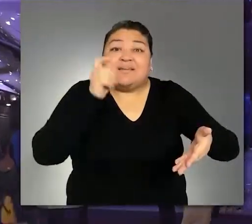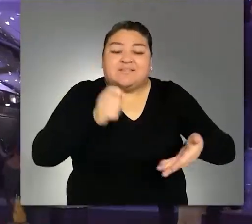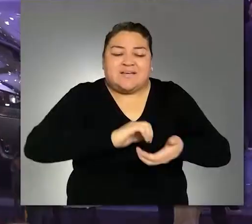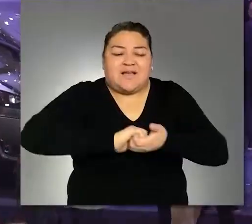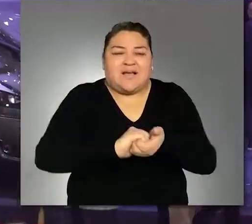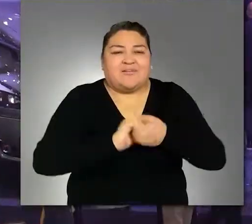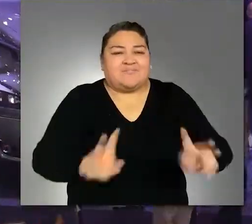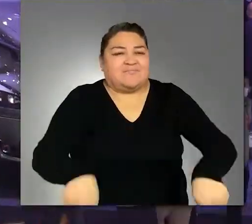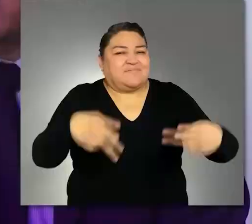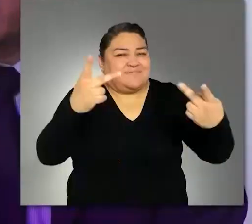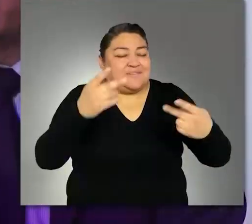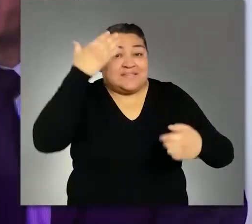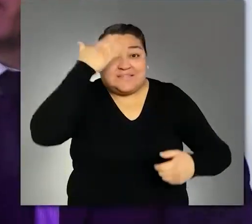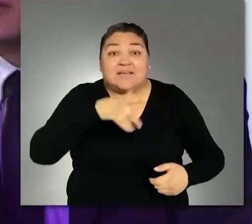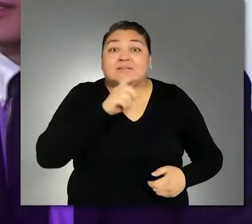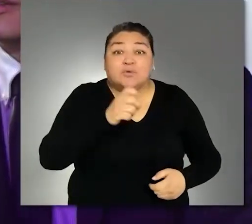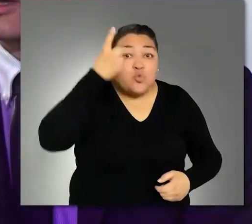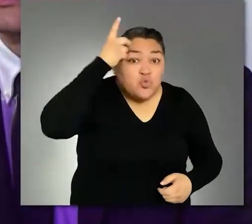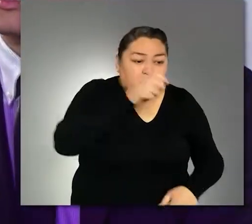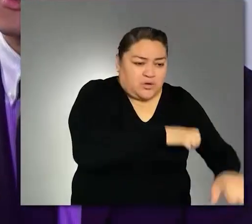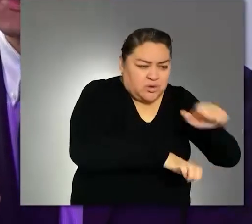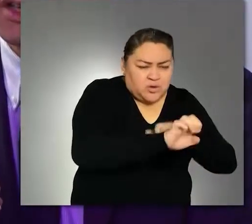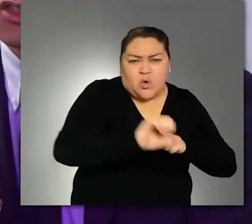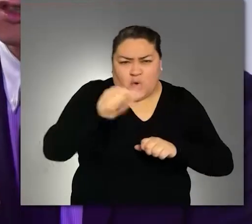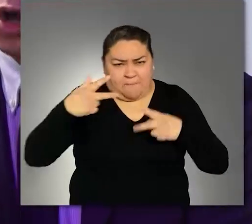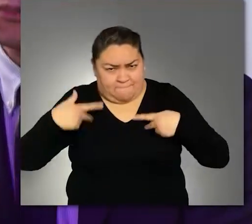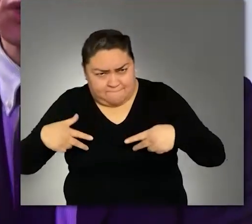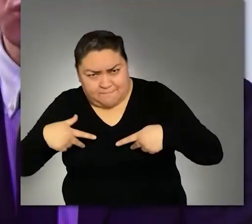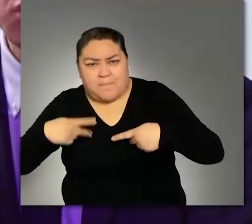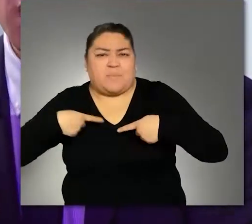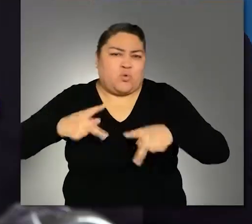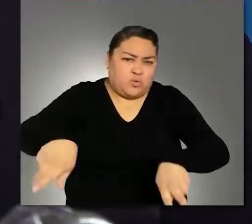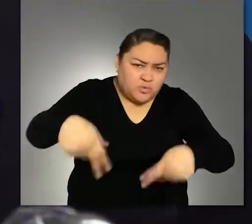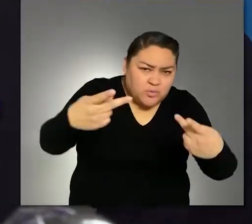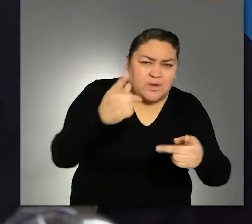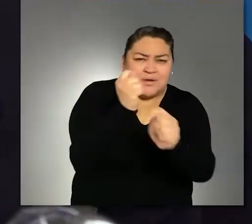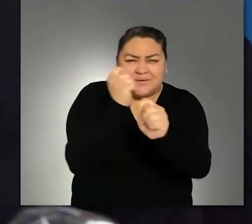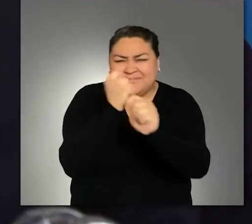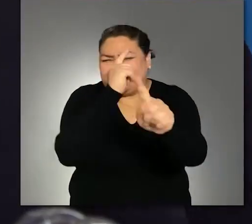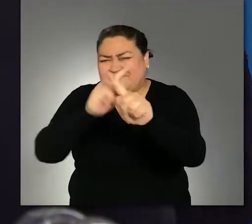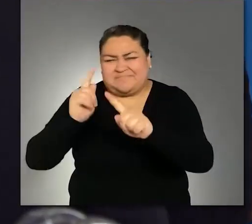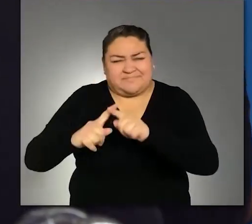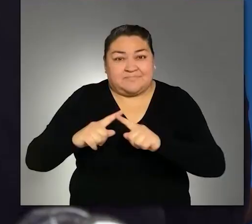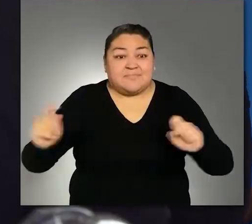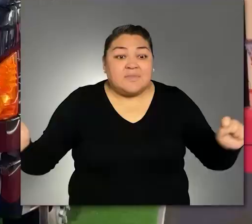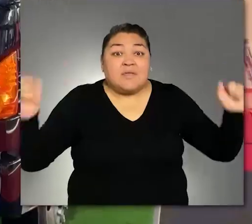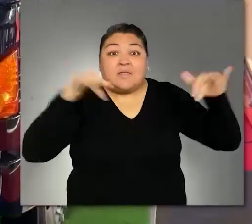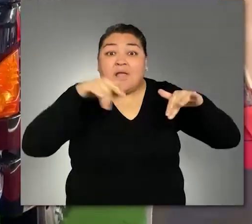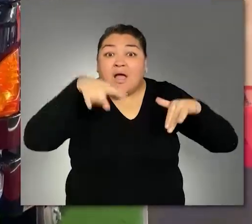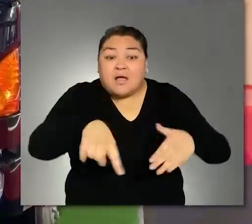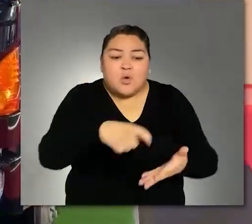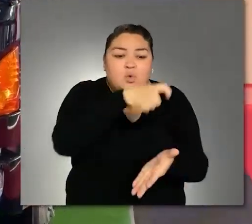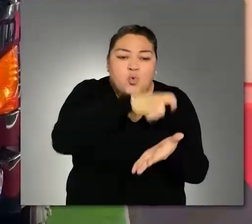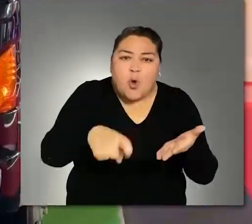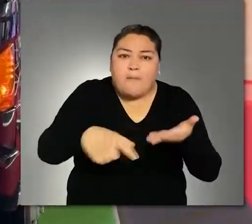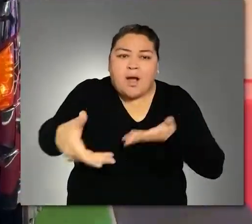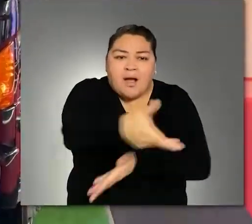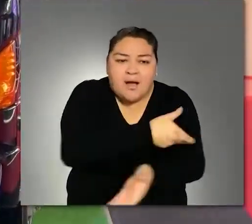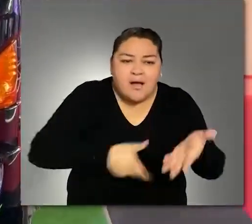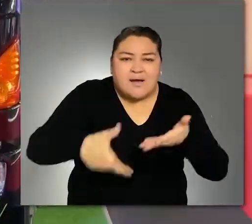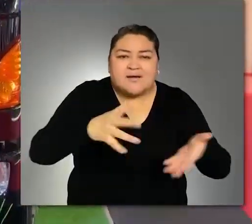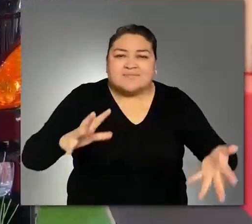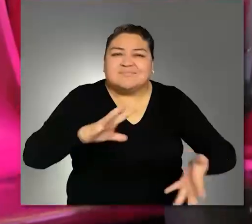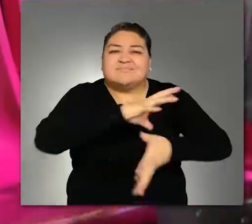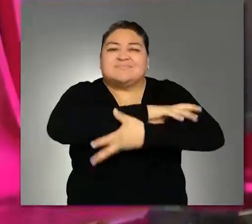mundial de vehículos pesados, a través de grandes empresarios, microempresarios, proveedores y transportistas, quienes consolidaron, por